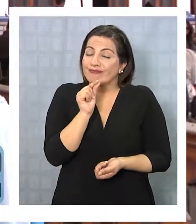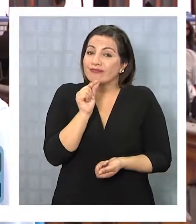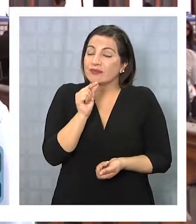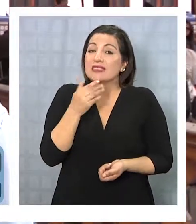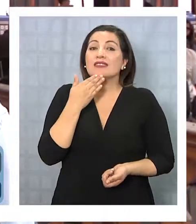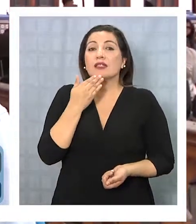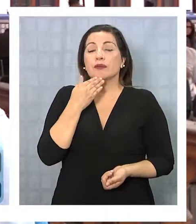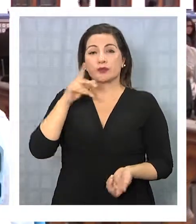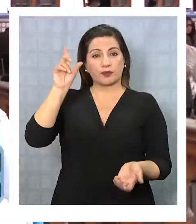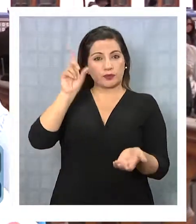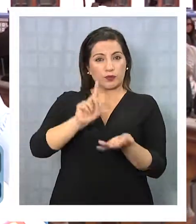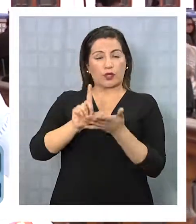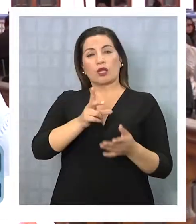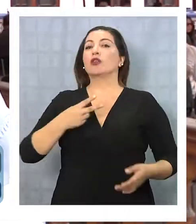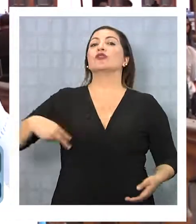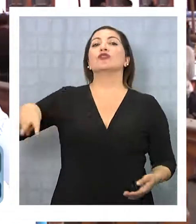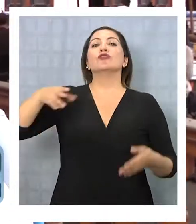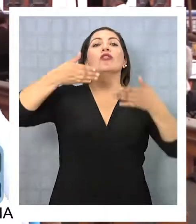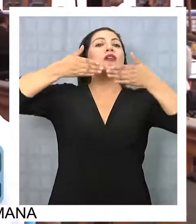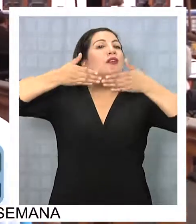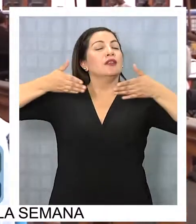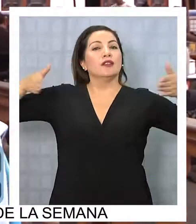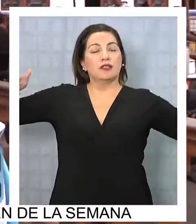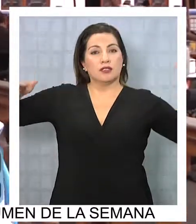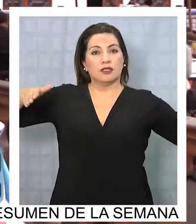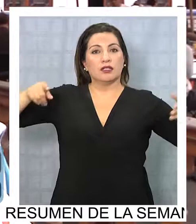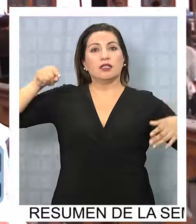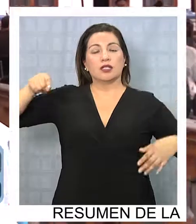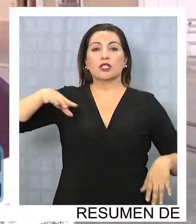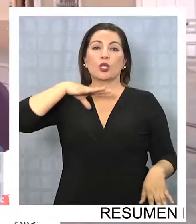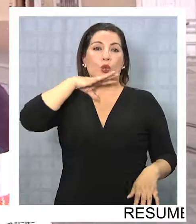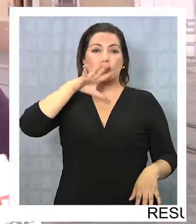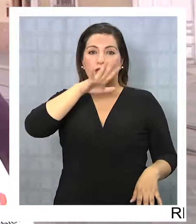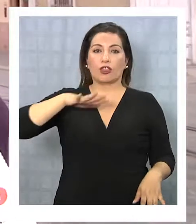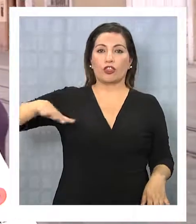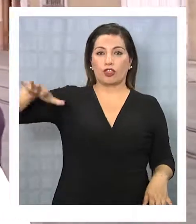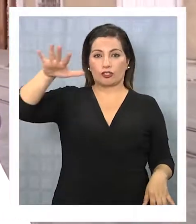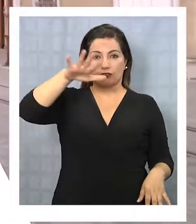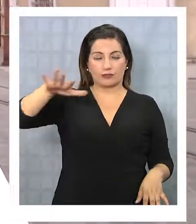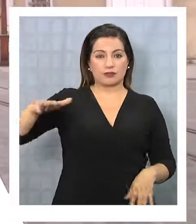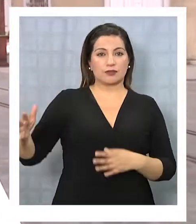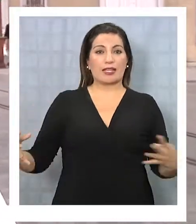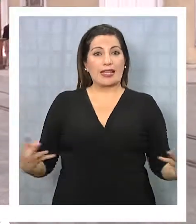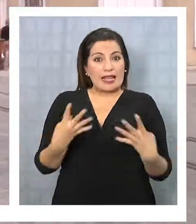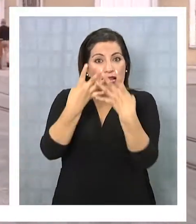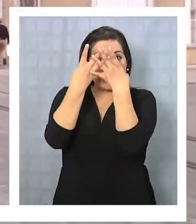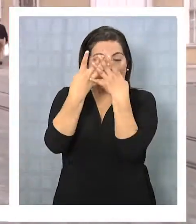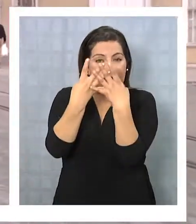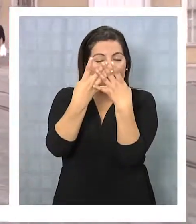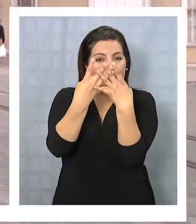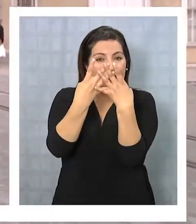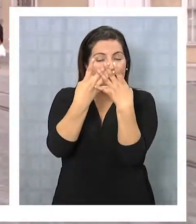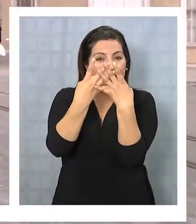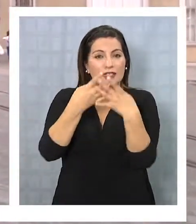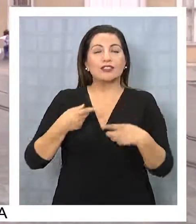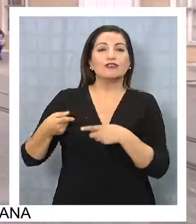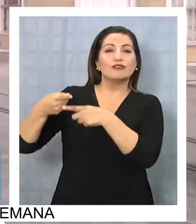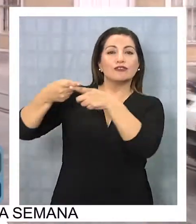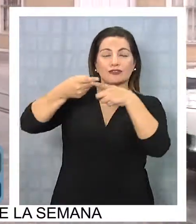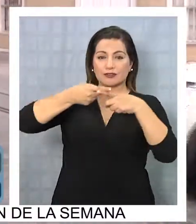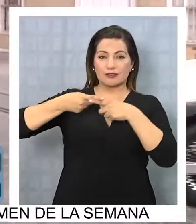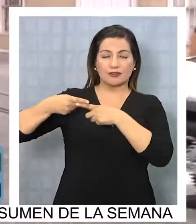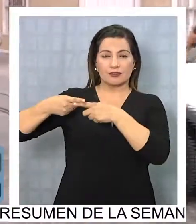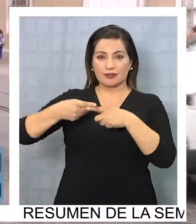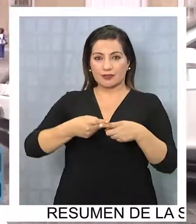el espacio que hoy día está abierto es el que están usando todos. Las redes sociales es un,